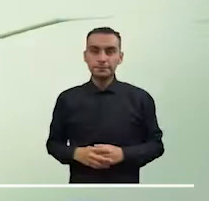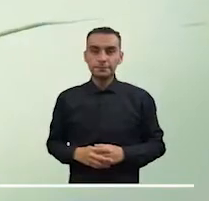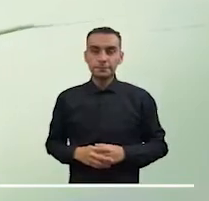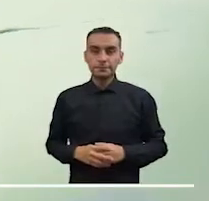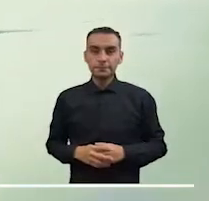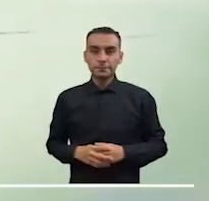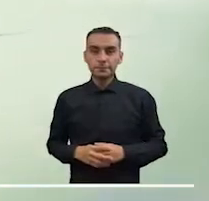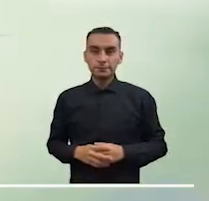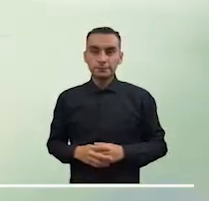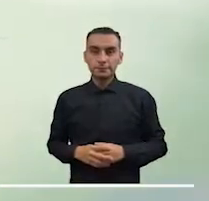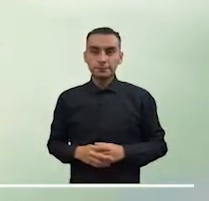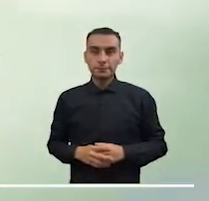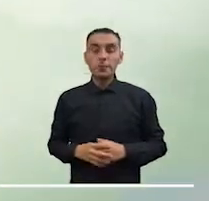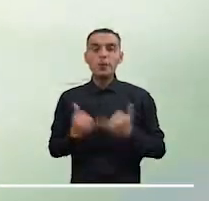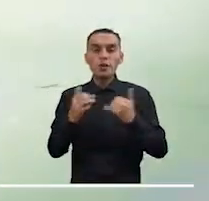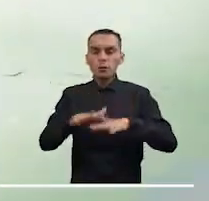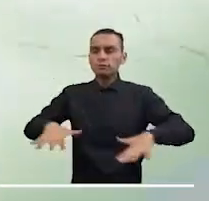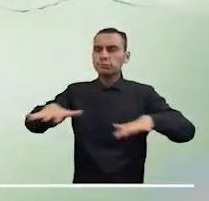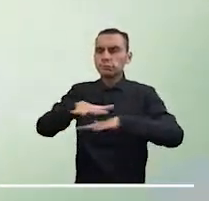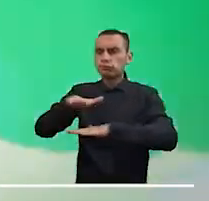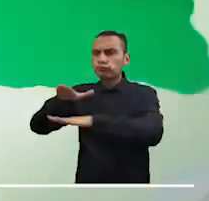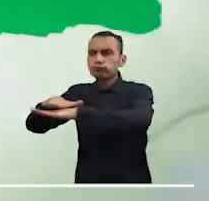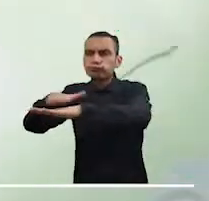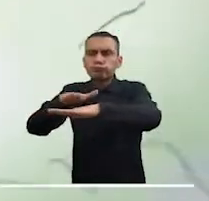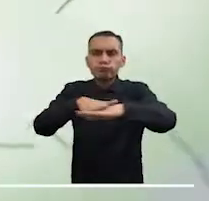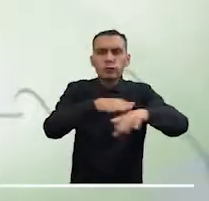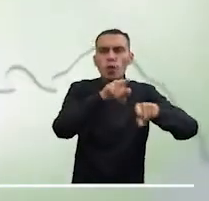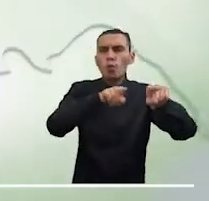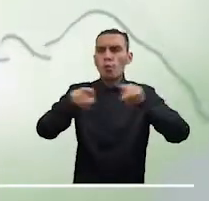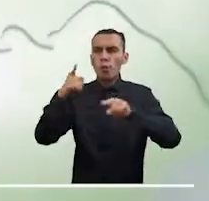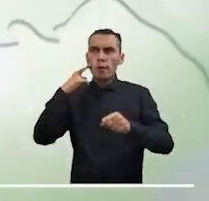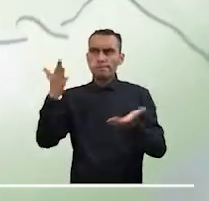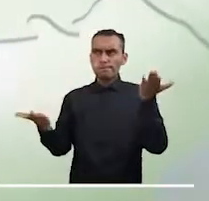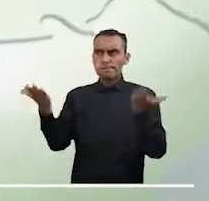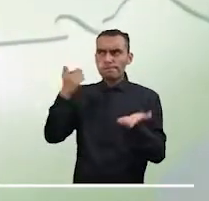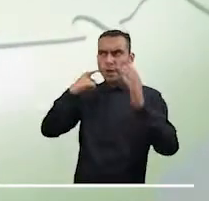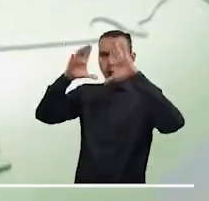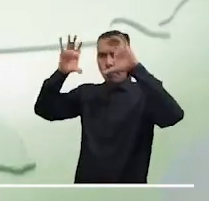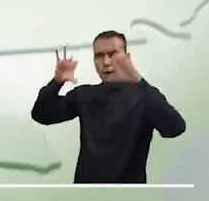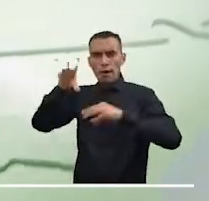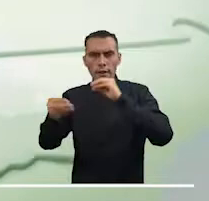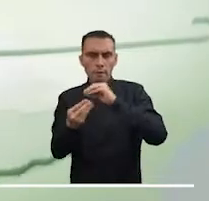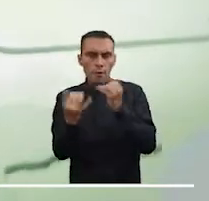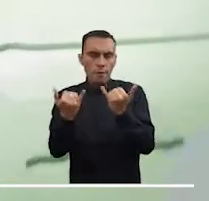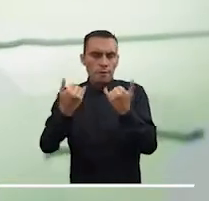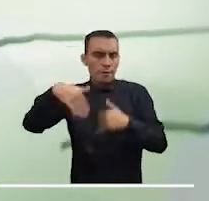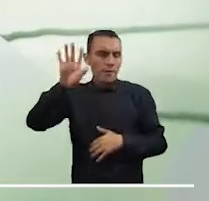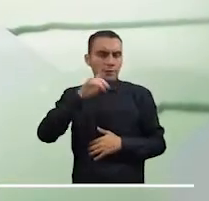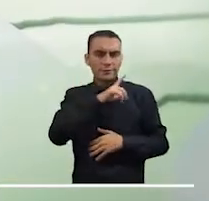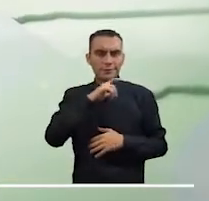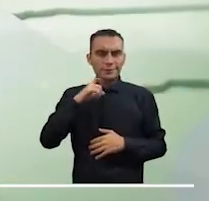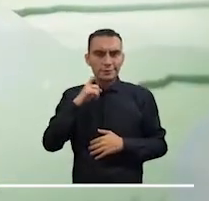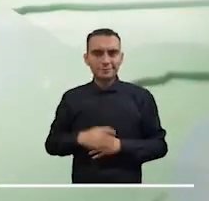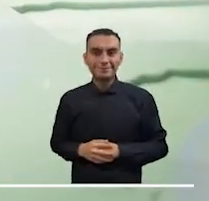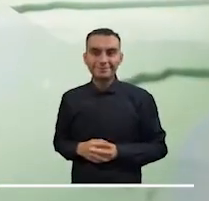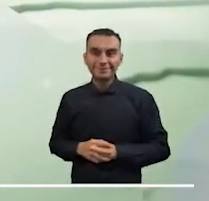Visitemos ahora los llanos orientales que prometen nubosidad variada acompañada de condiciones predominantemente secas.